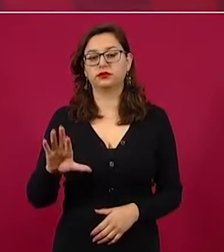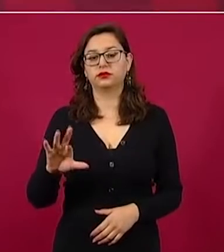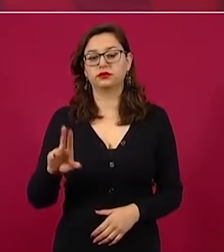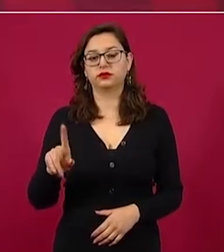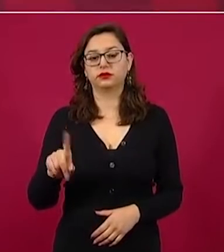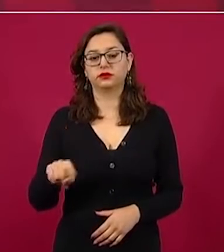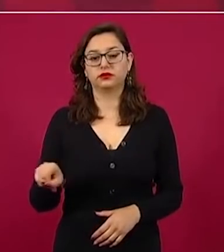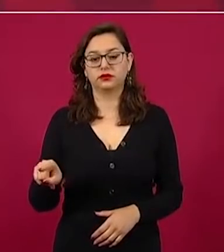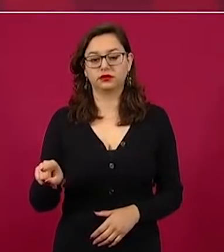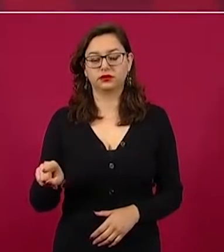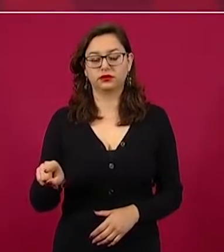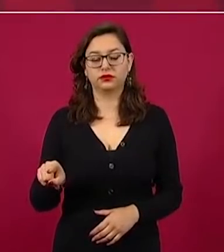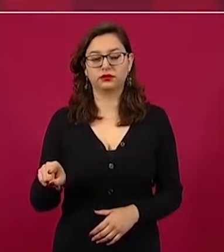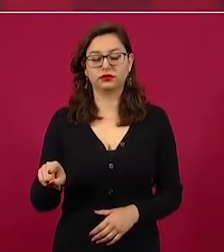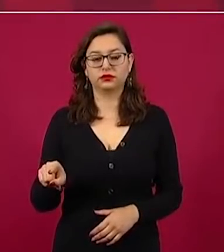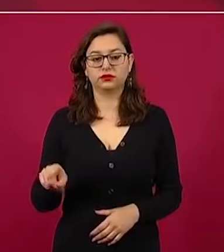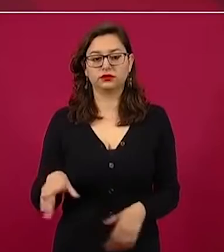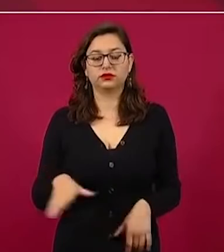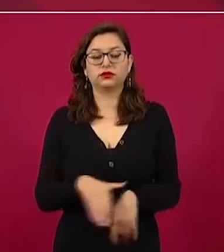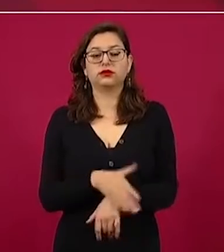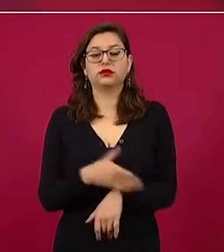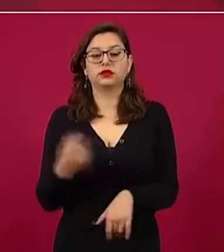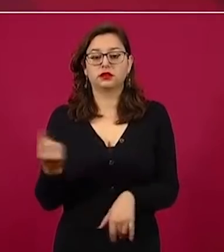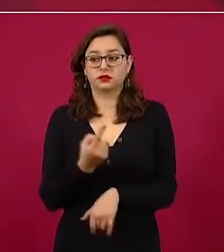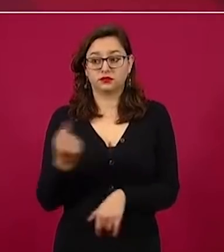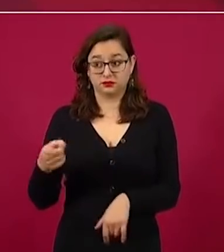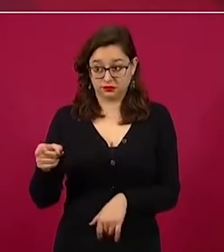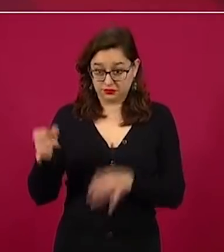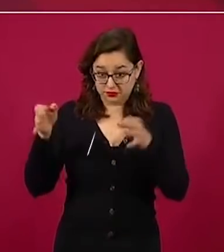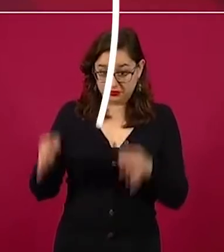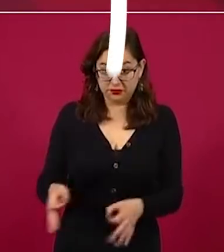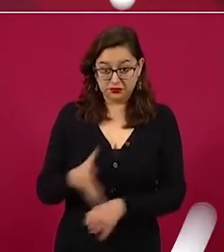porque es chueco.